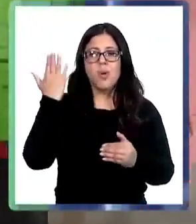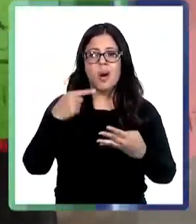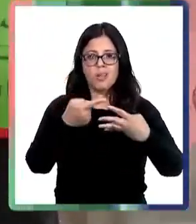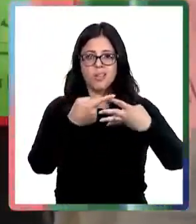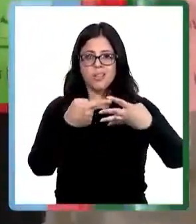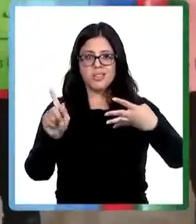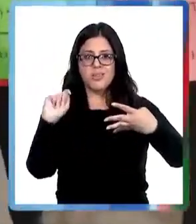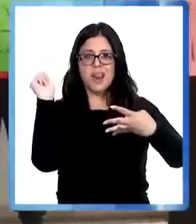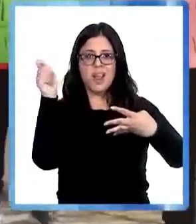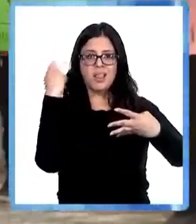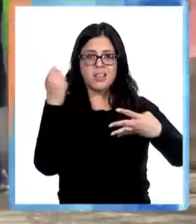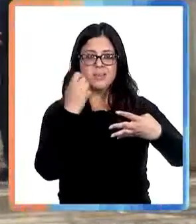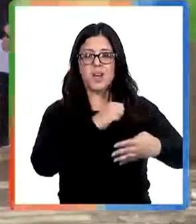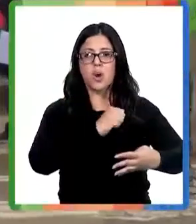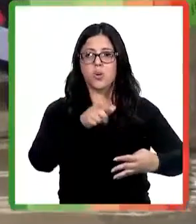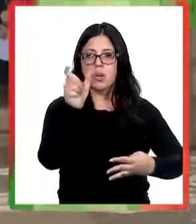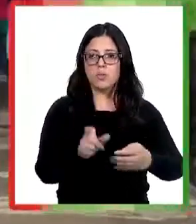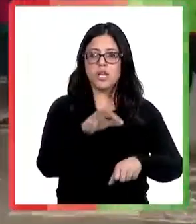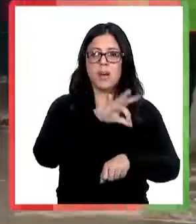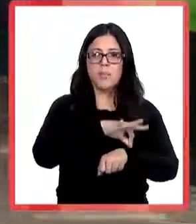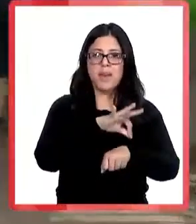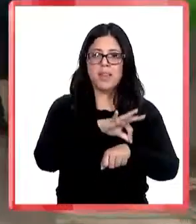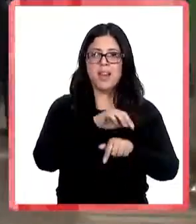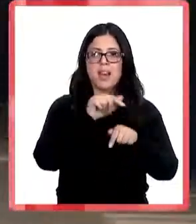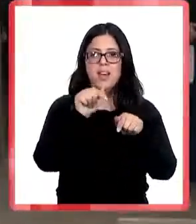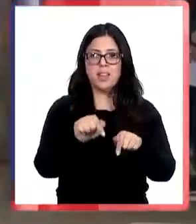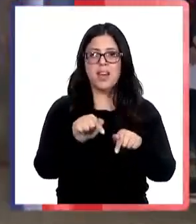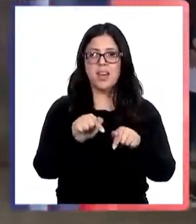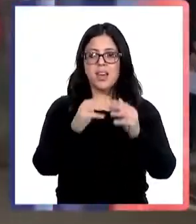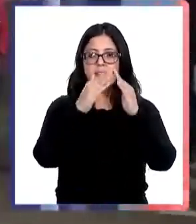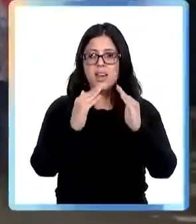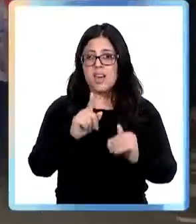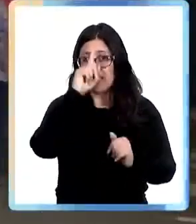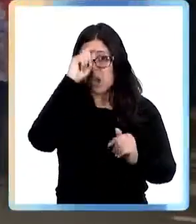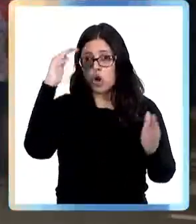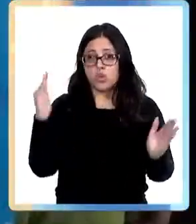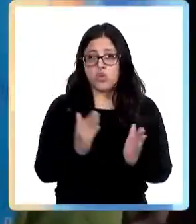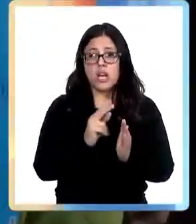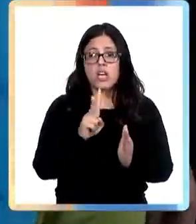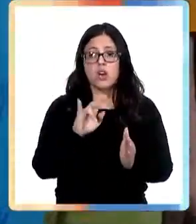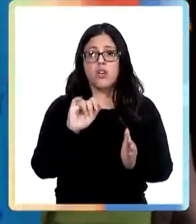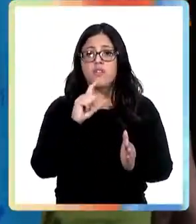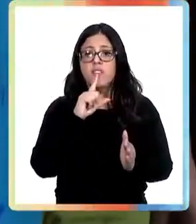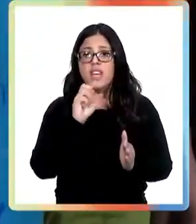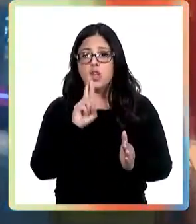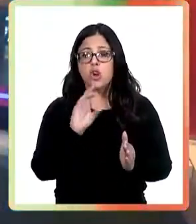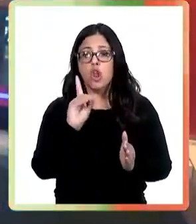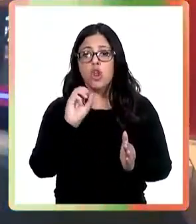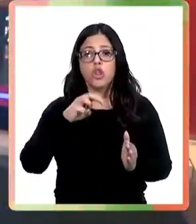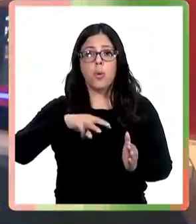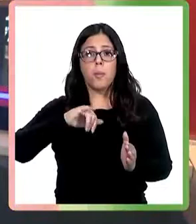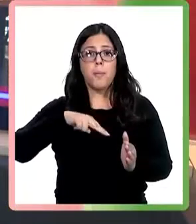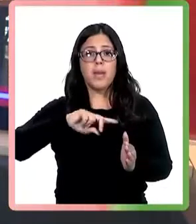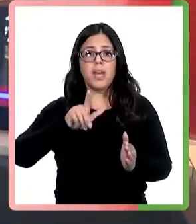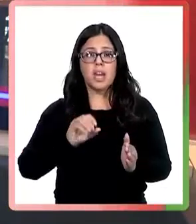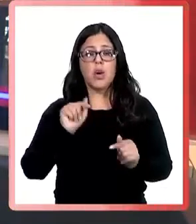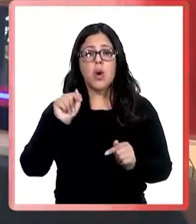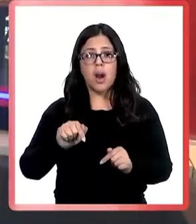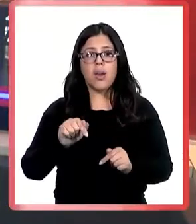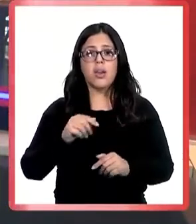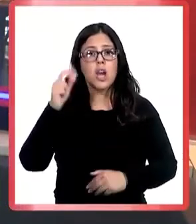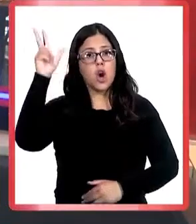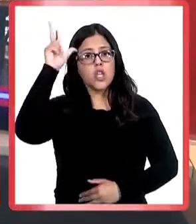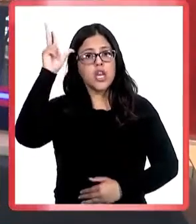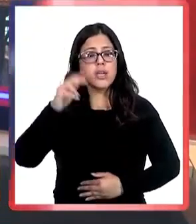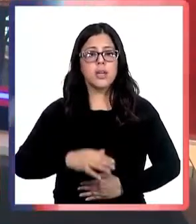principio de septiembre contra un médico del consultorio Víctor Domingo Silva de Coyhaique. Nos vamos a la